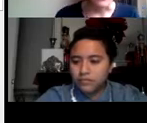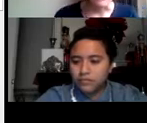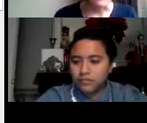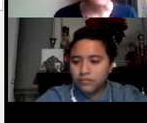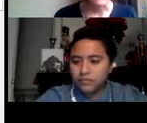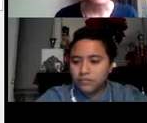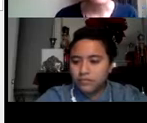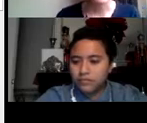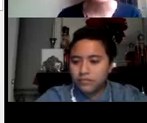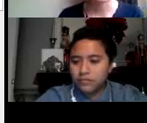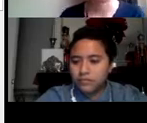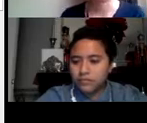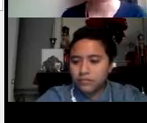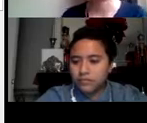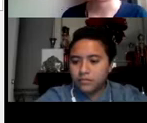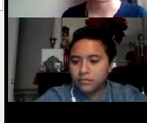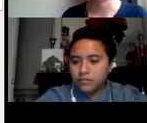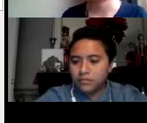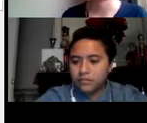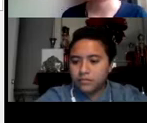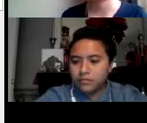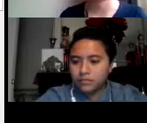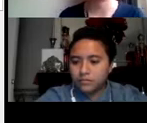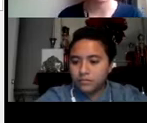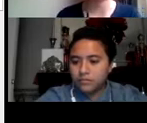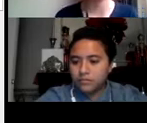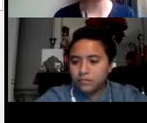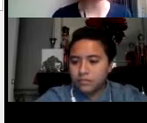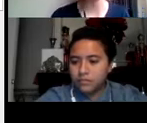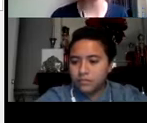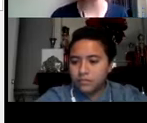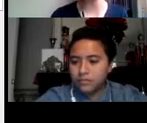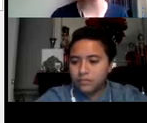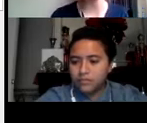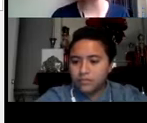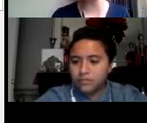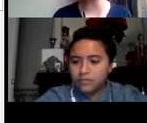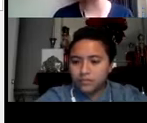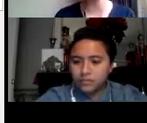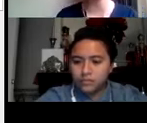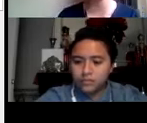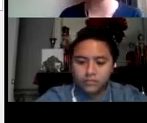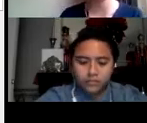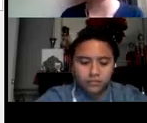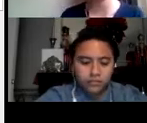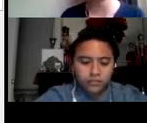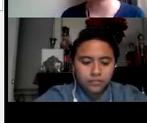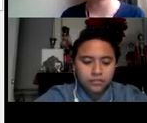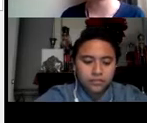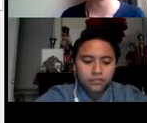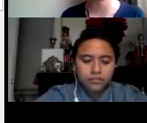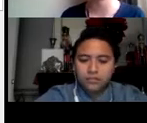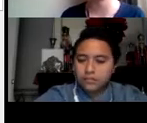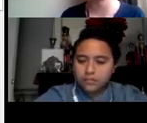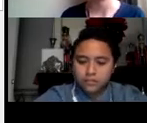A ver, Fernando nos dice que le encanta viajar y conocer lugares nuevos. Yo creo que ese es un común denominador en la mayoría que